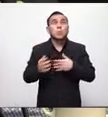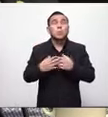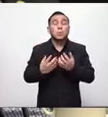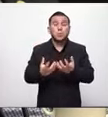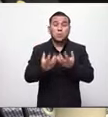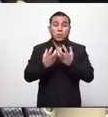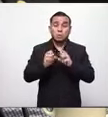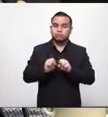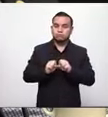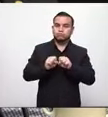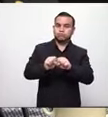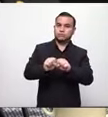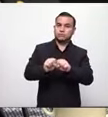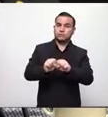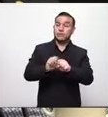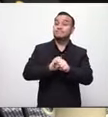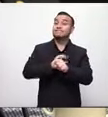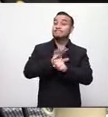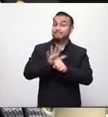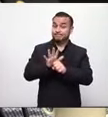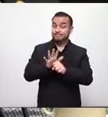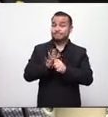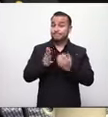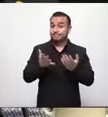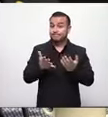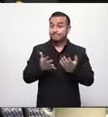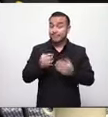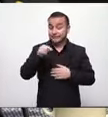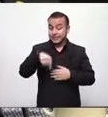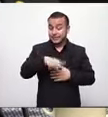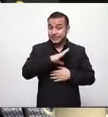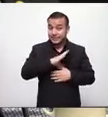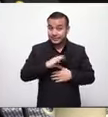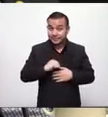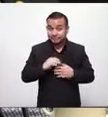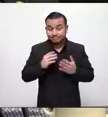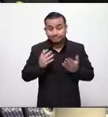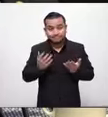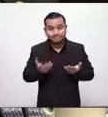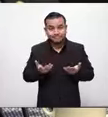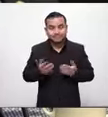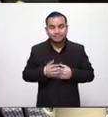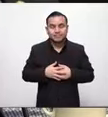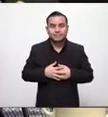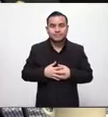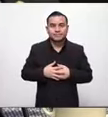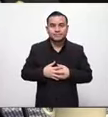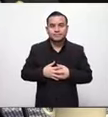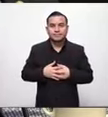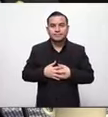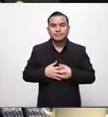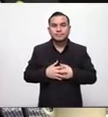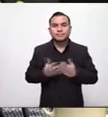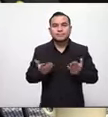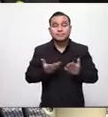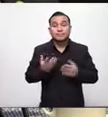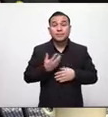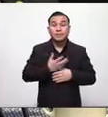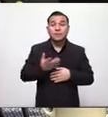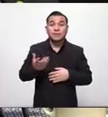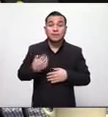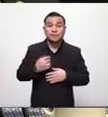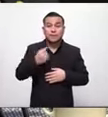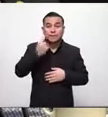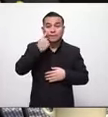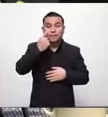personas están falleciendo en nuestro país a raíz de esta enfermedad ellos tienen la varita